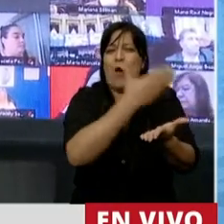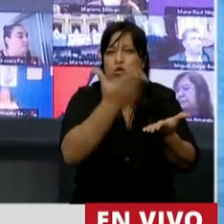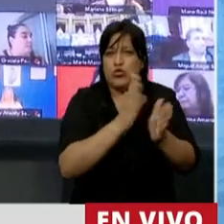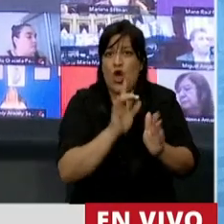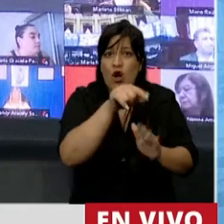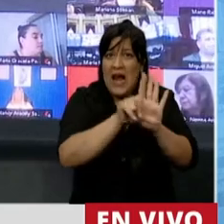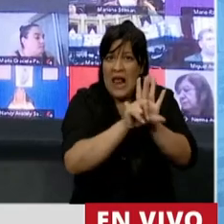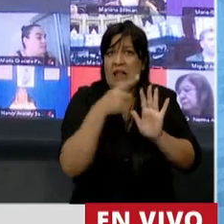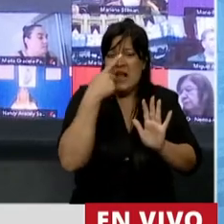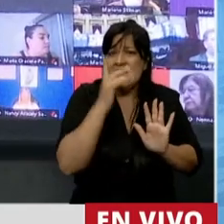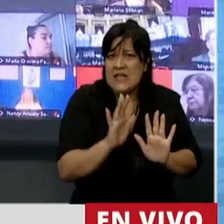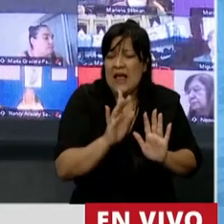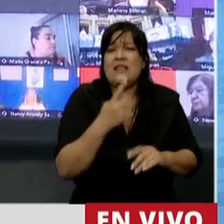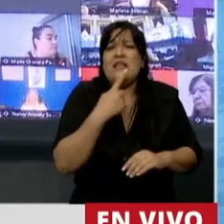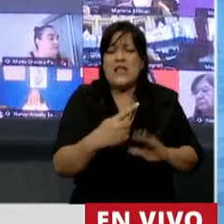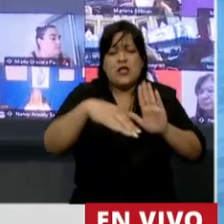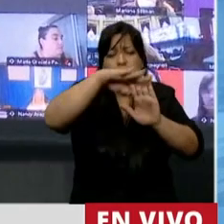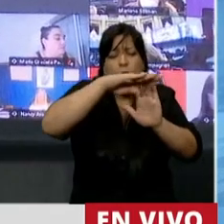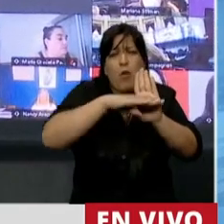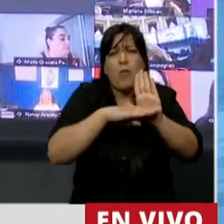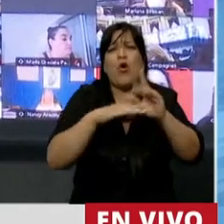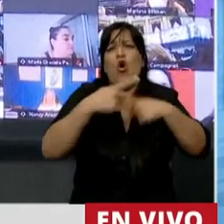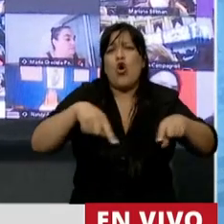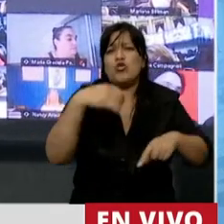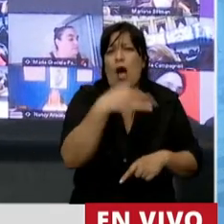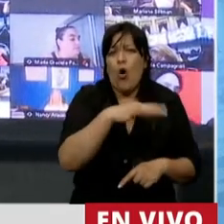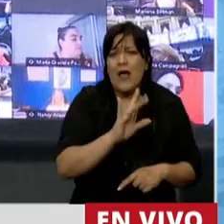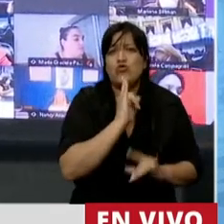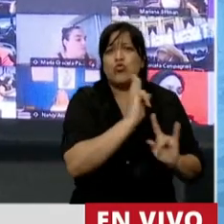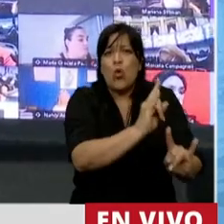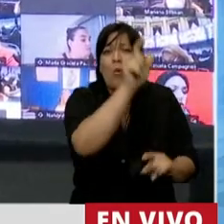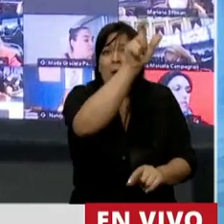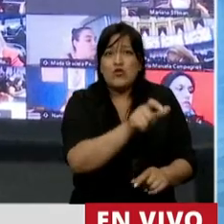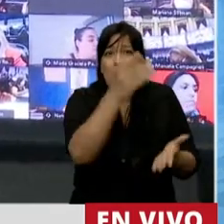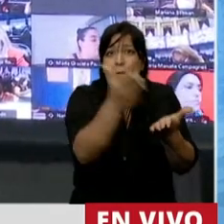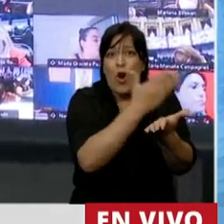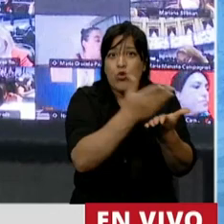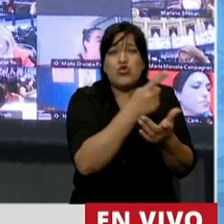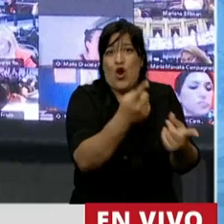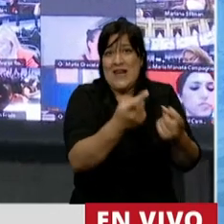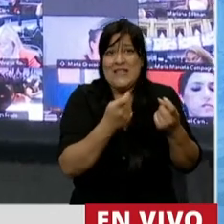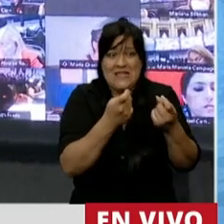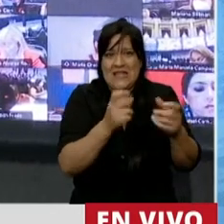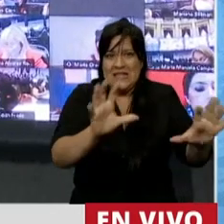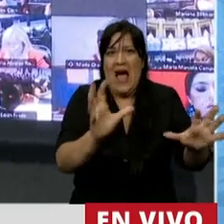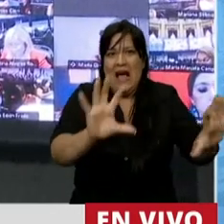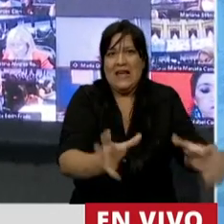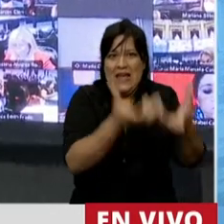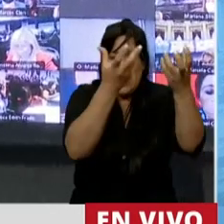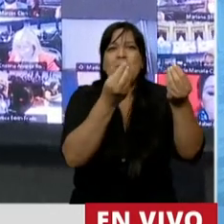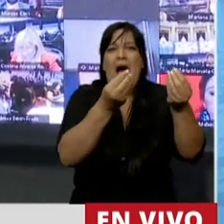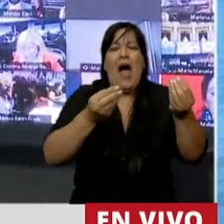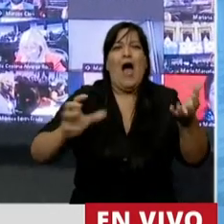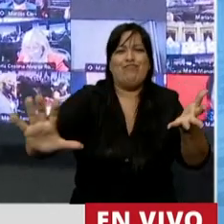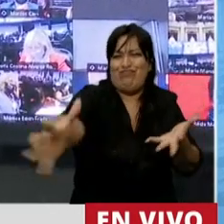interesante, que establece cuáles son las obligaciones que debe tener el productor que necesita de la quema para poder